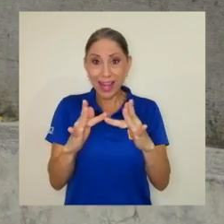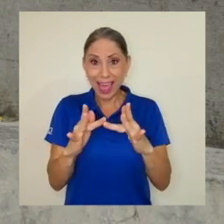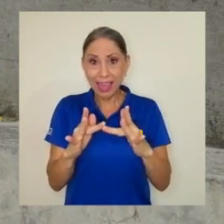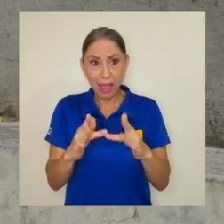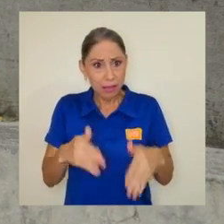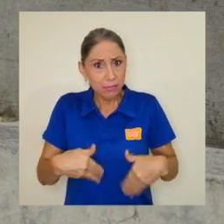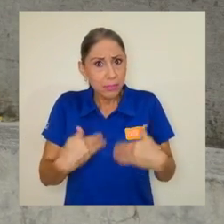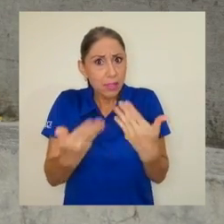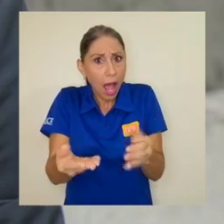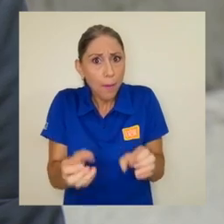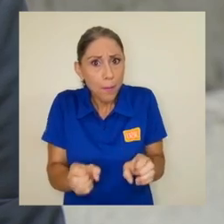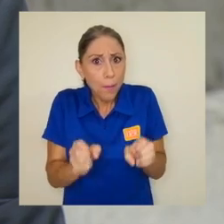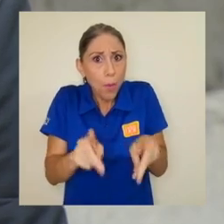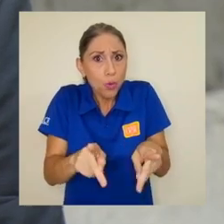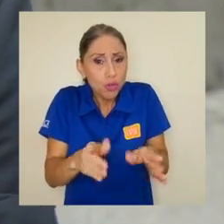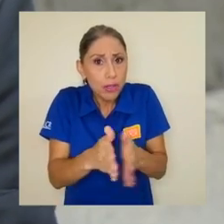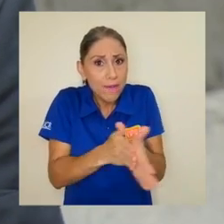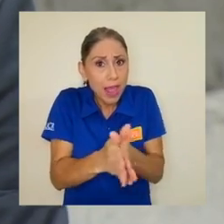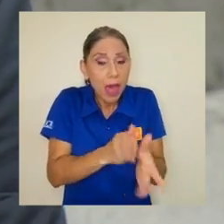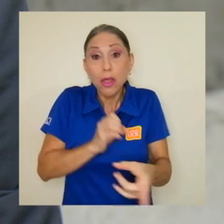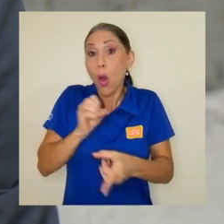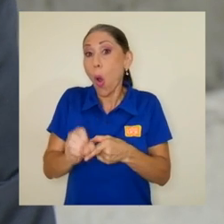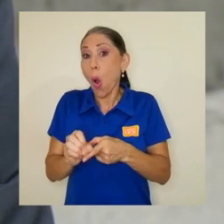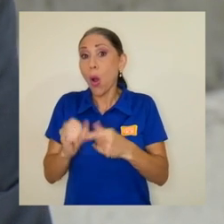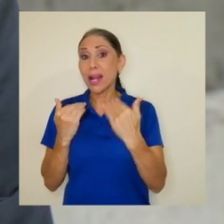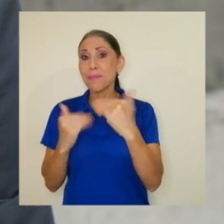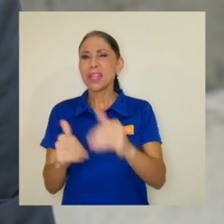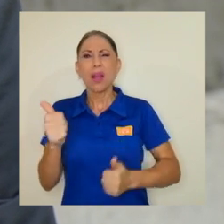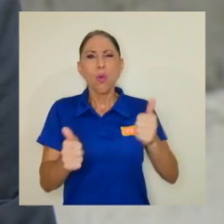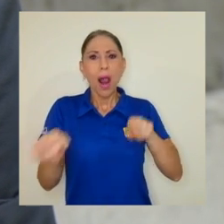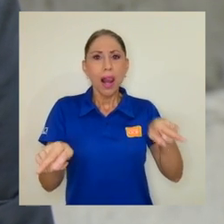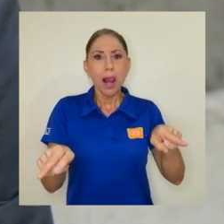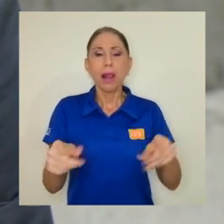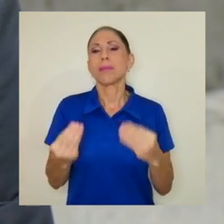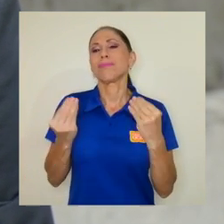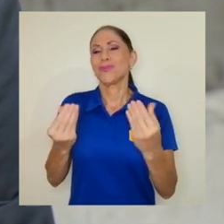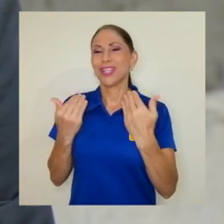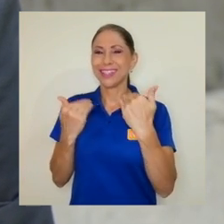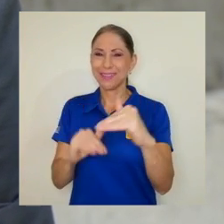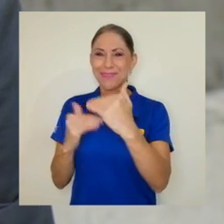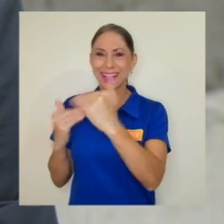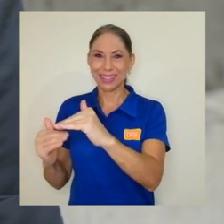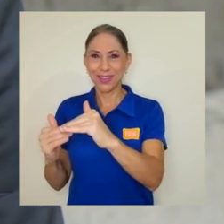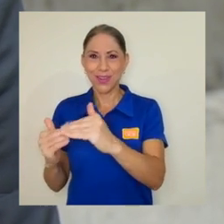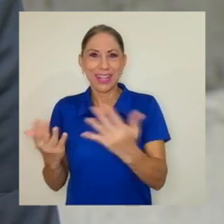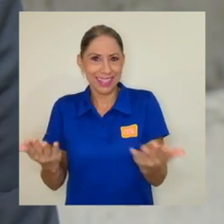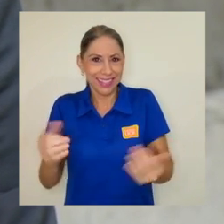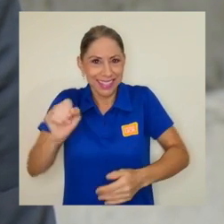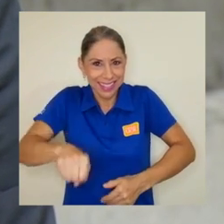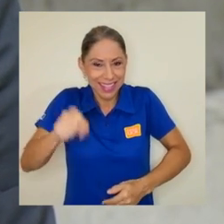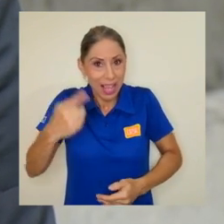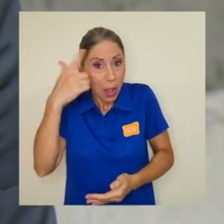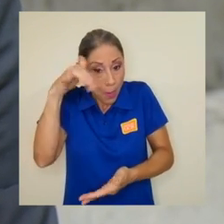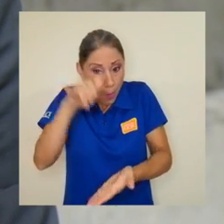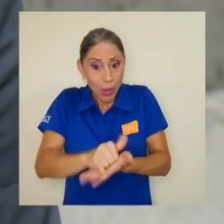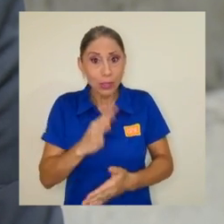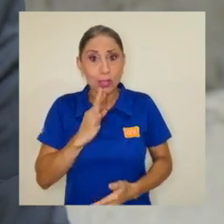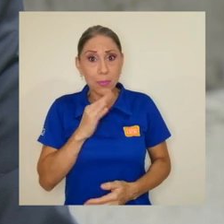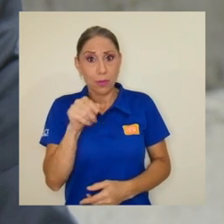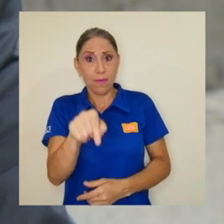o más bien lo limita? Hay muchas limitaciones, por supuesto, por eso estamos tratando de retomar el tema.